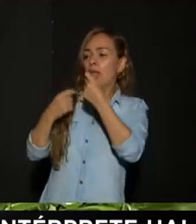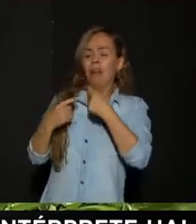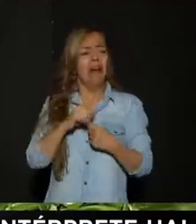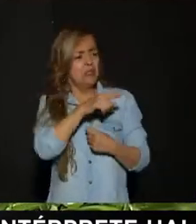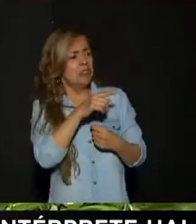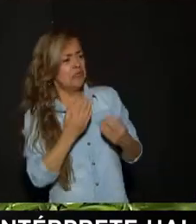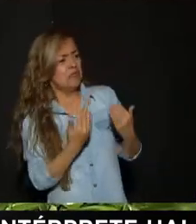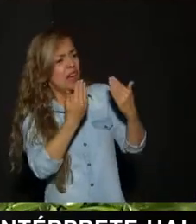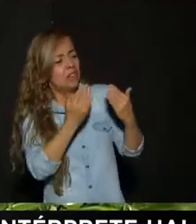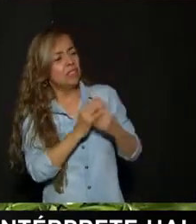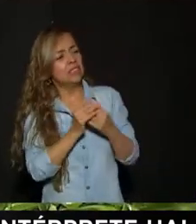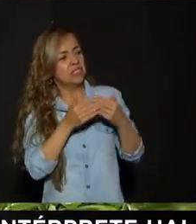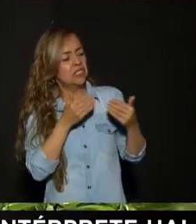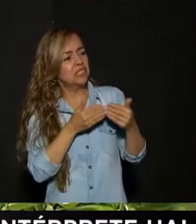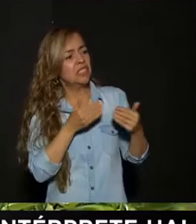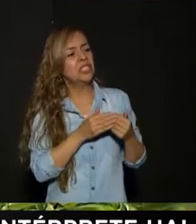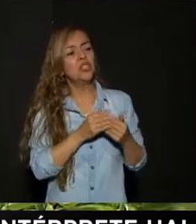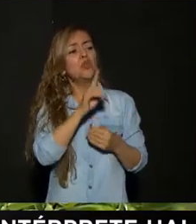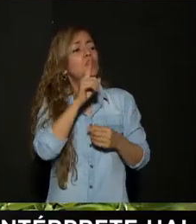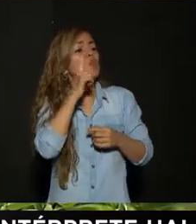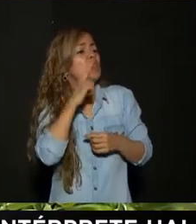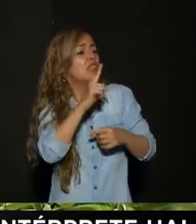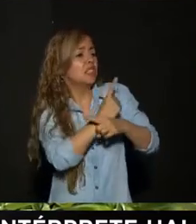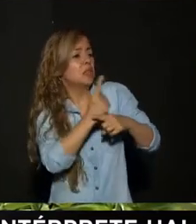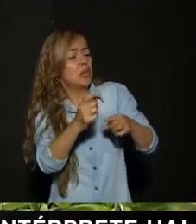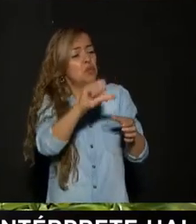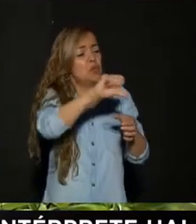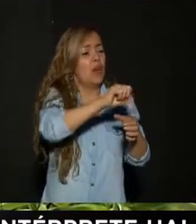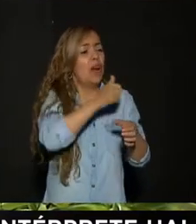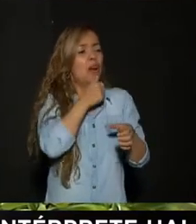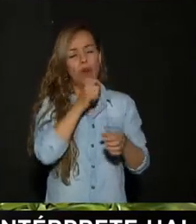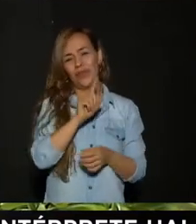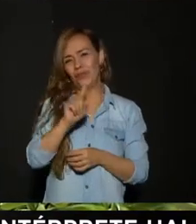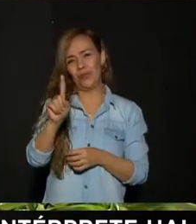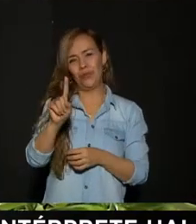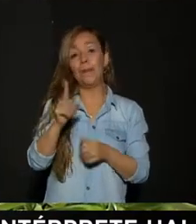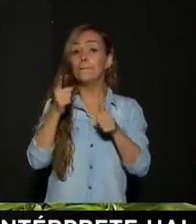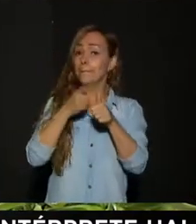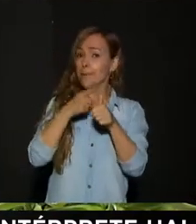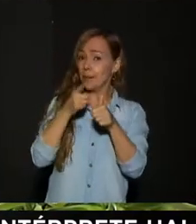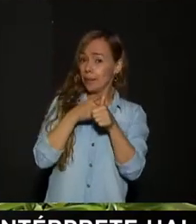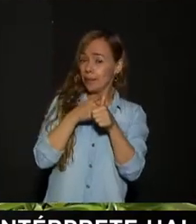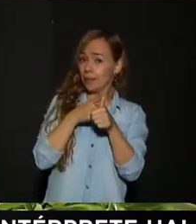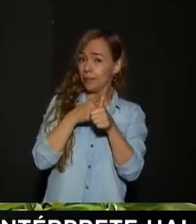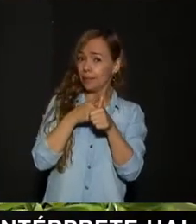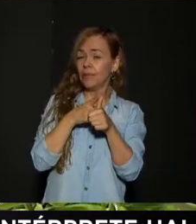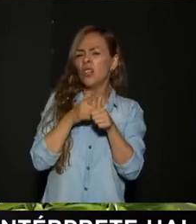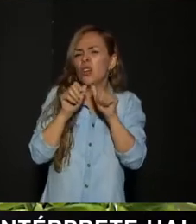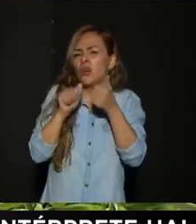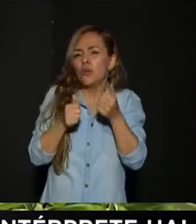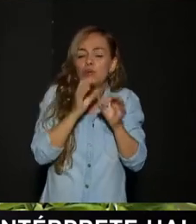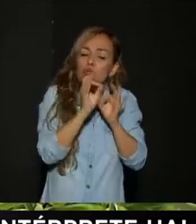muy fácil Rieguele Solo Riegala Solo una vez por semana Lo primero que hay que hacer Es consultar Como la